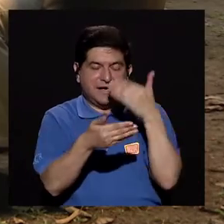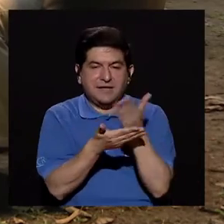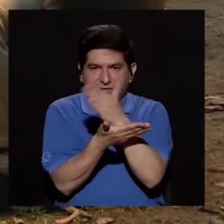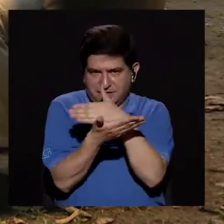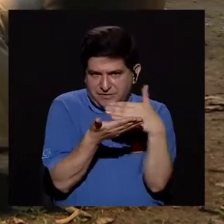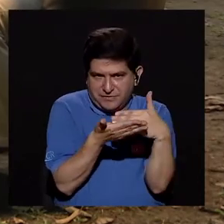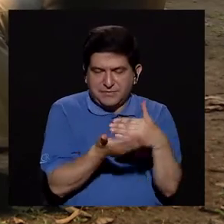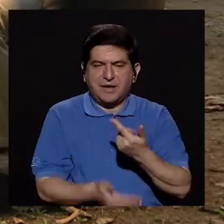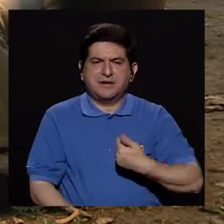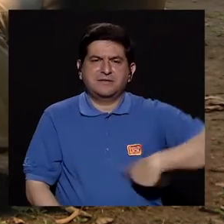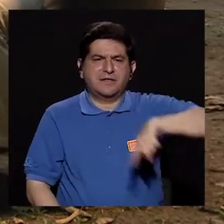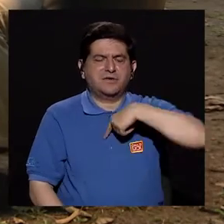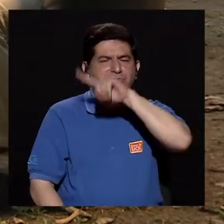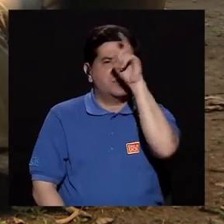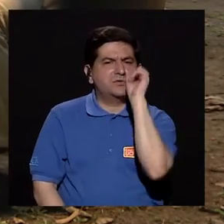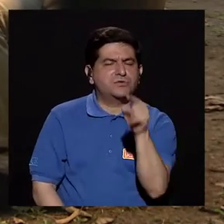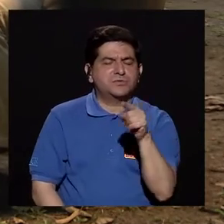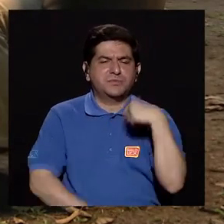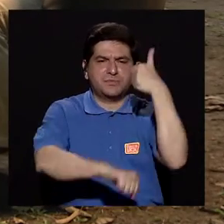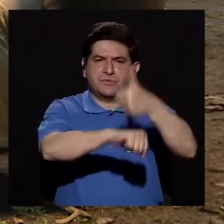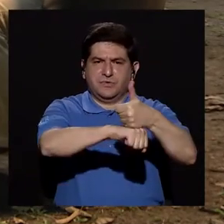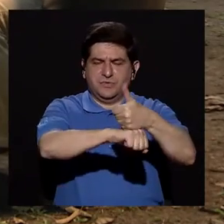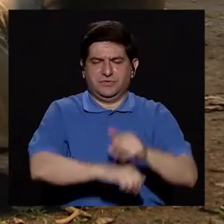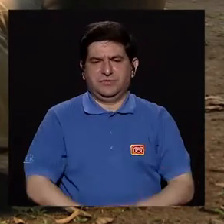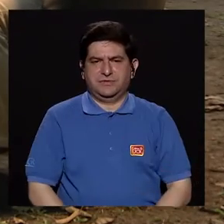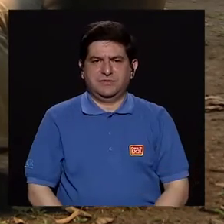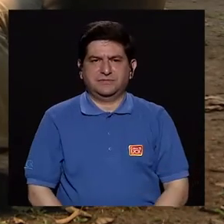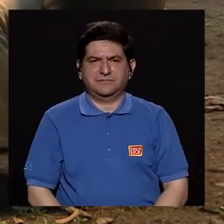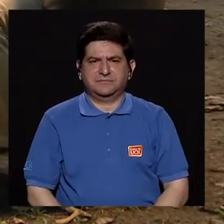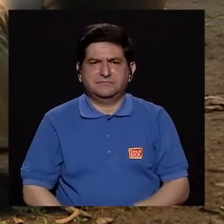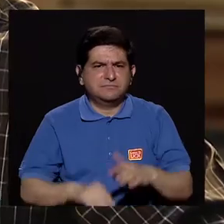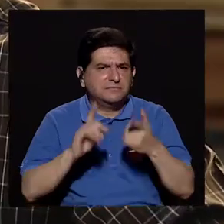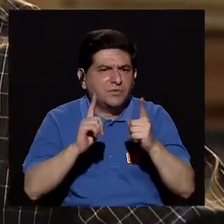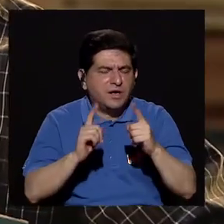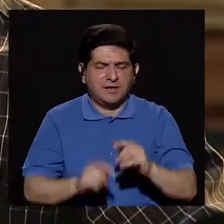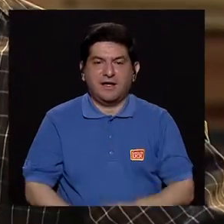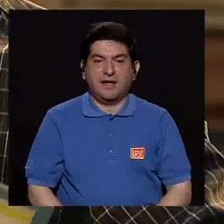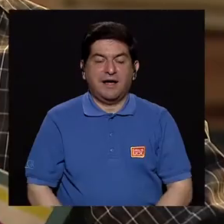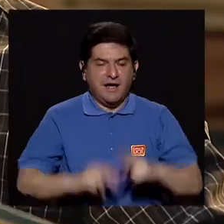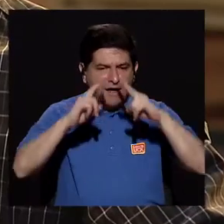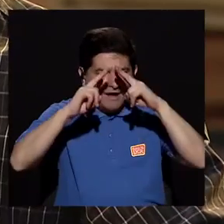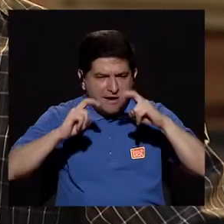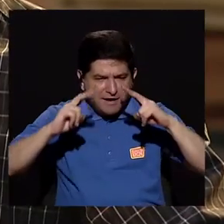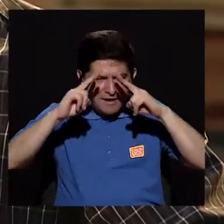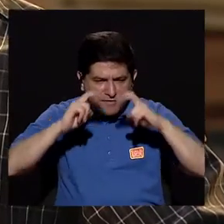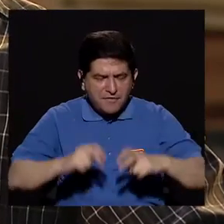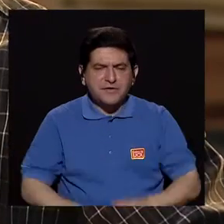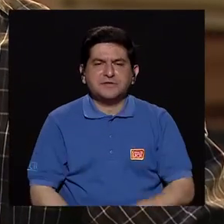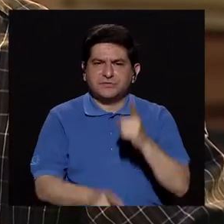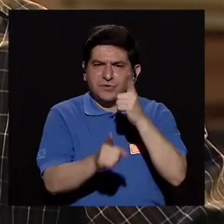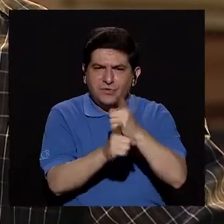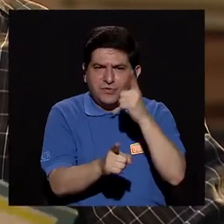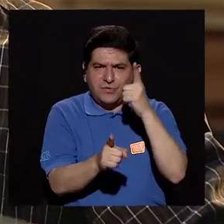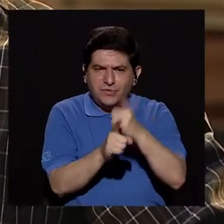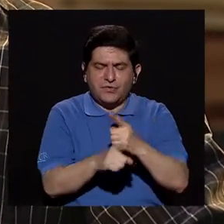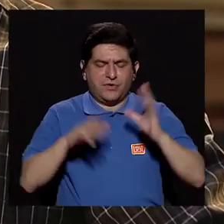pasado quedamos con una pregunta que nos surgía. ¿Cómo hacer una revisión que sea efectiva de nuestro